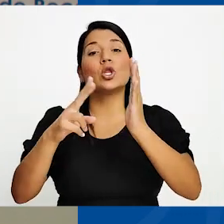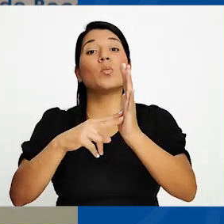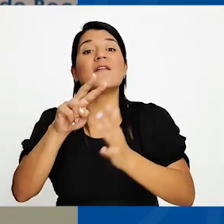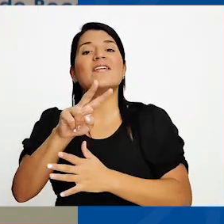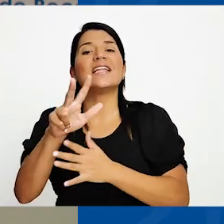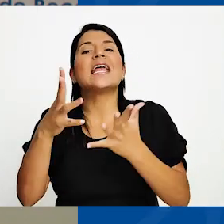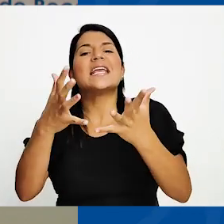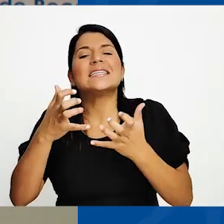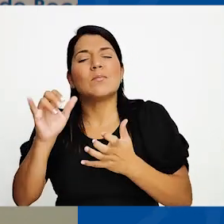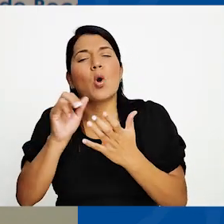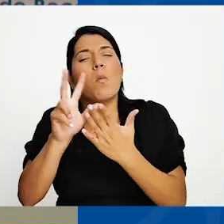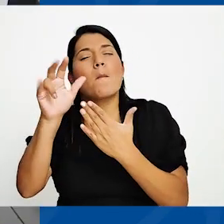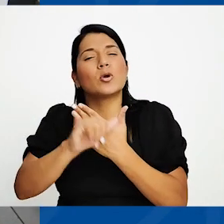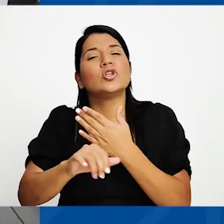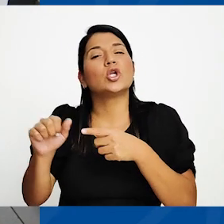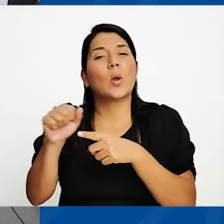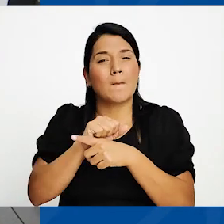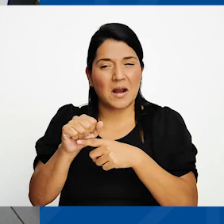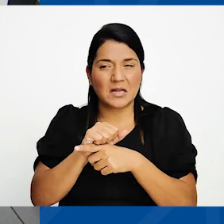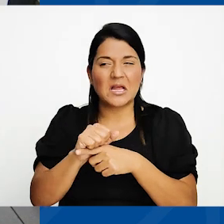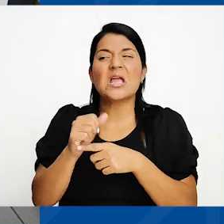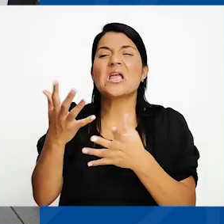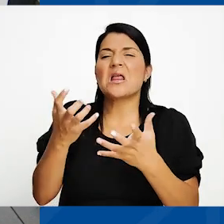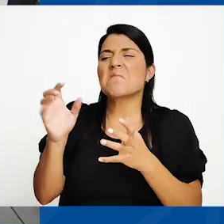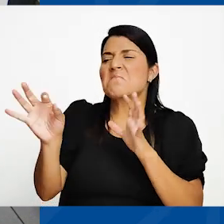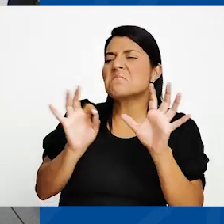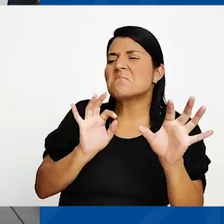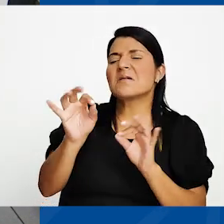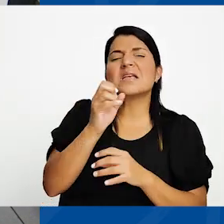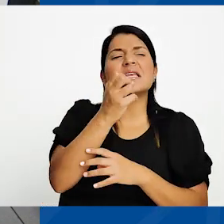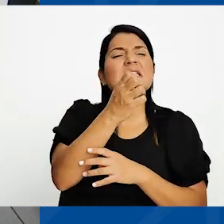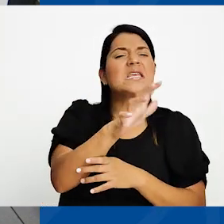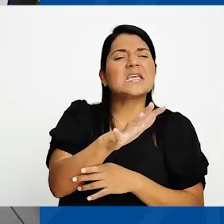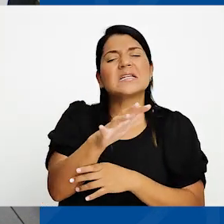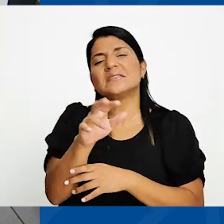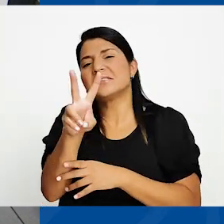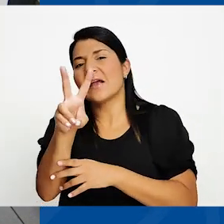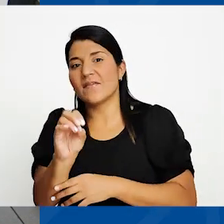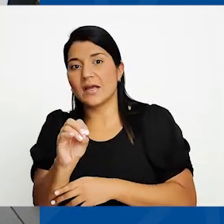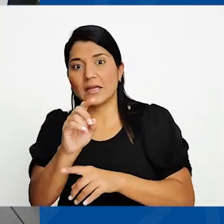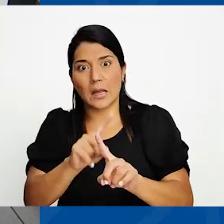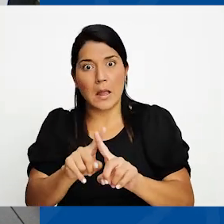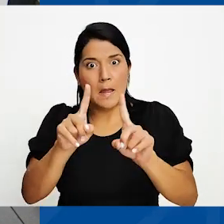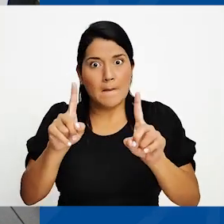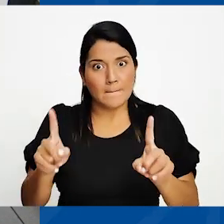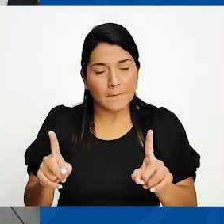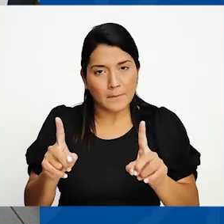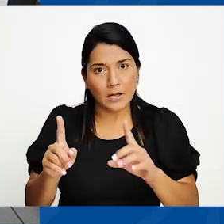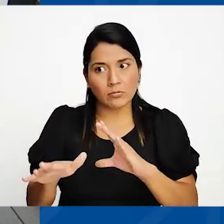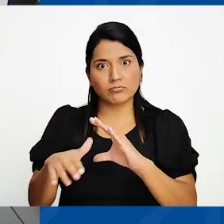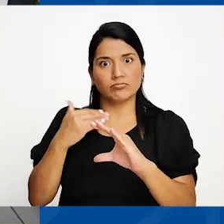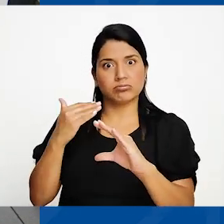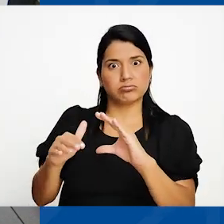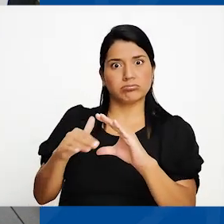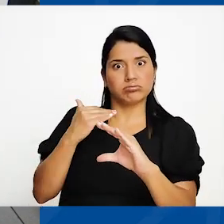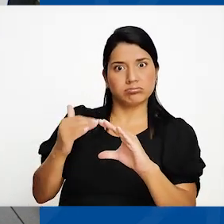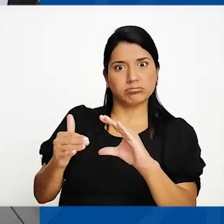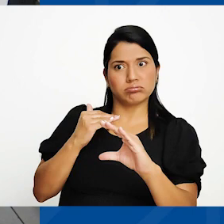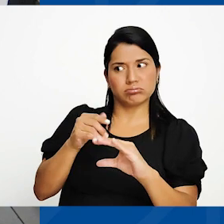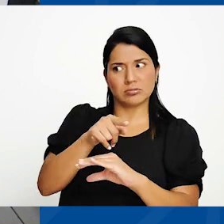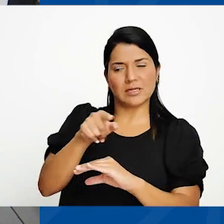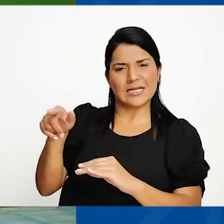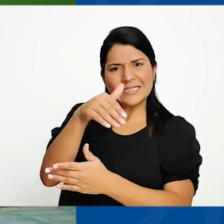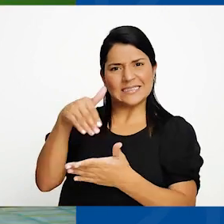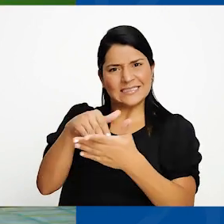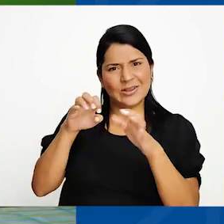que reuniera entre 15 y 20 centros educativos. Pero conforme nos fue llegando las nóminas de los centros educativos, entendimos